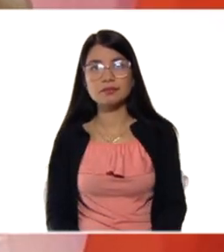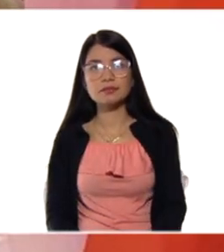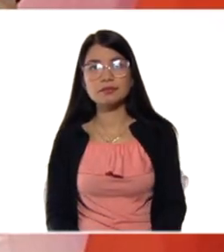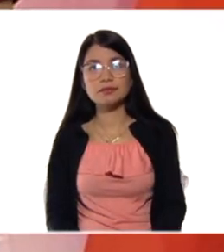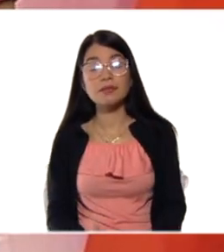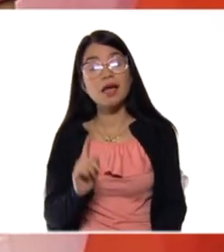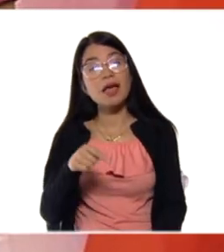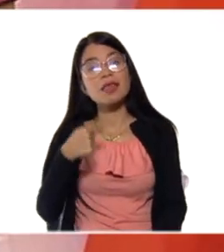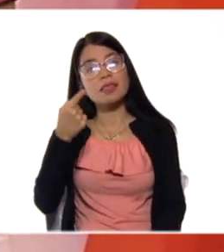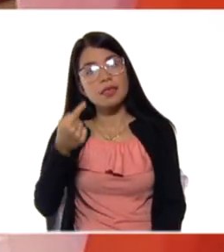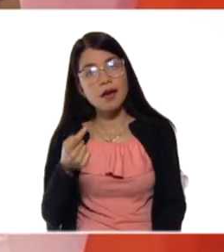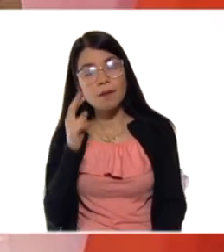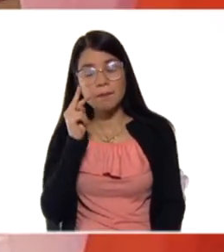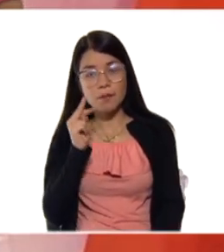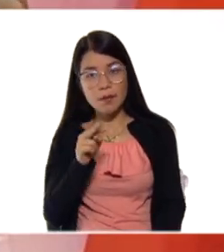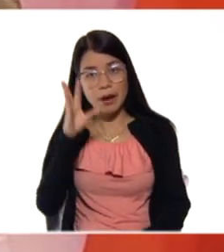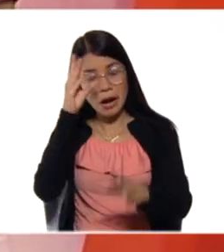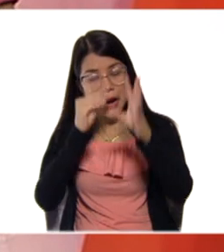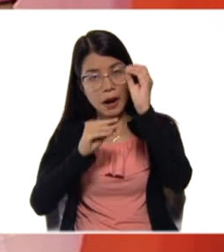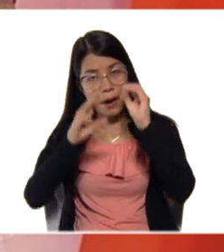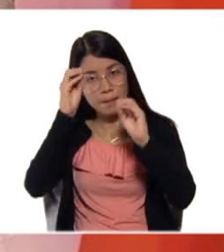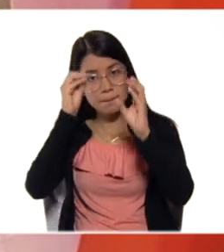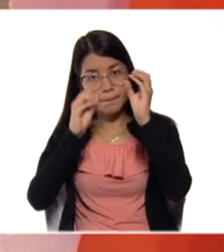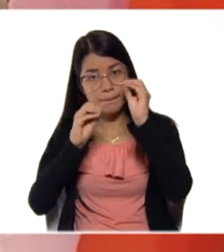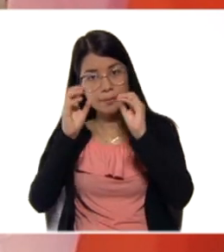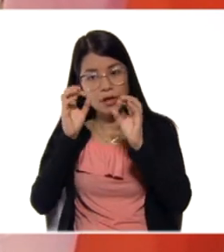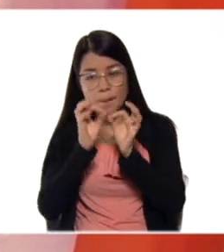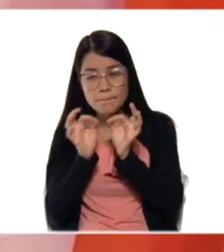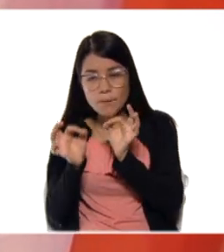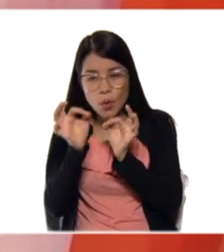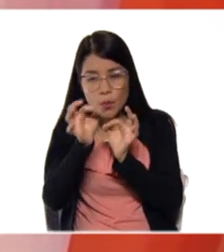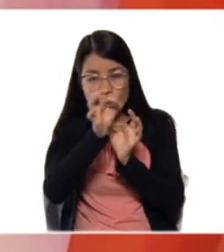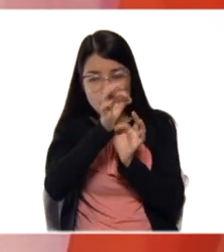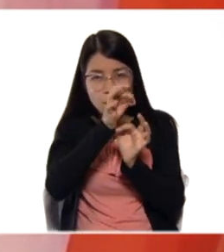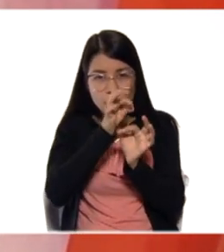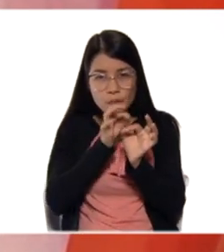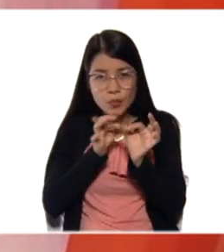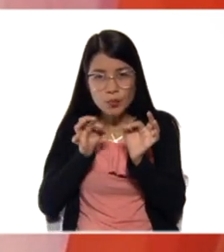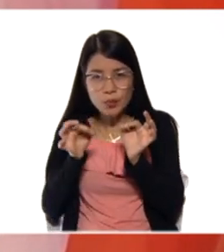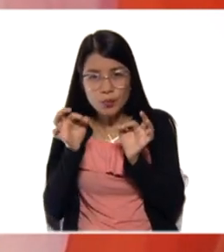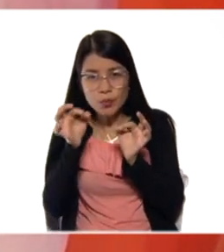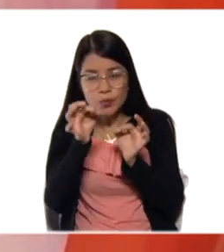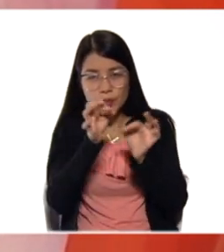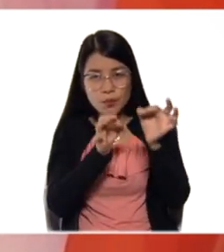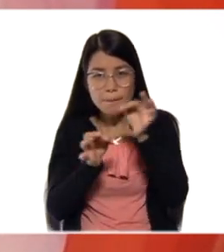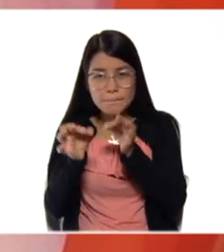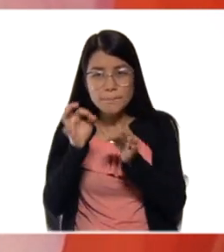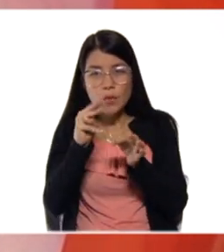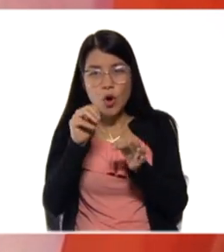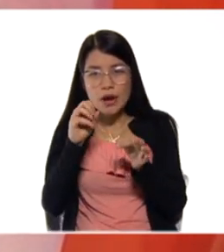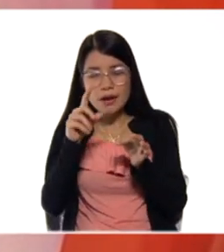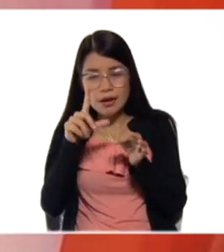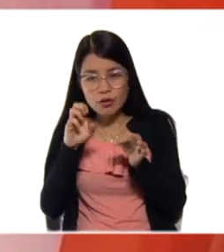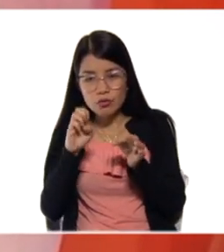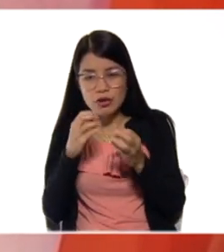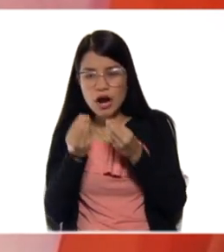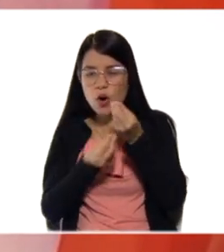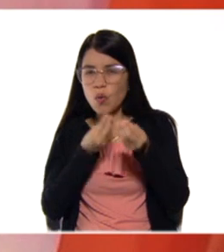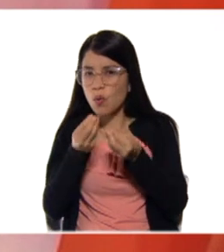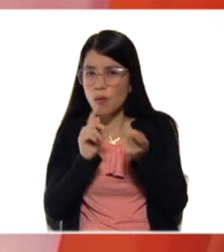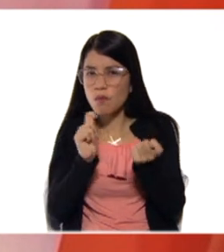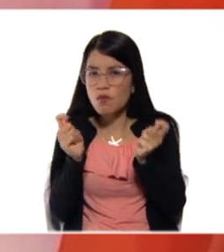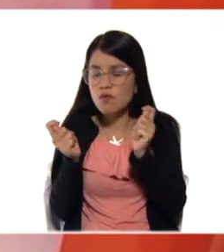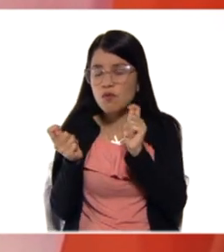ver con los modelos moleculares, cómo se dan esos cambios, tanto en la hibridación como en los ángulos de enlace,